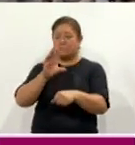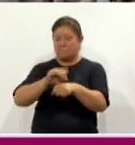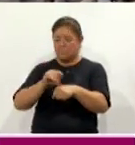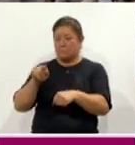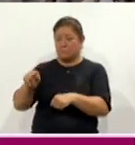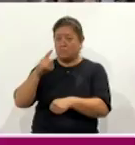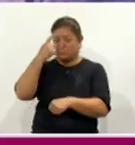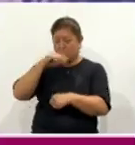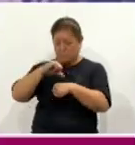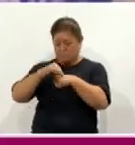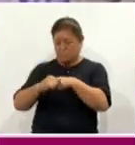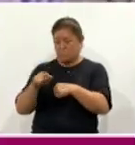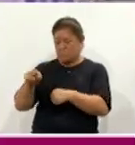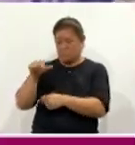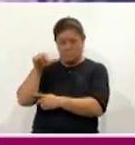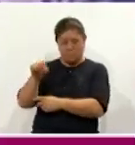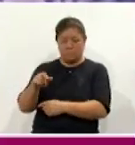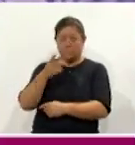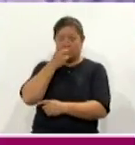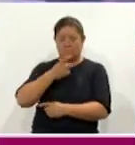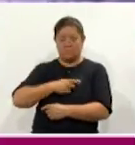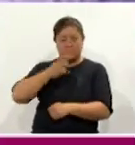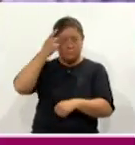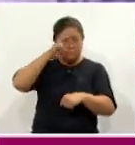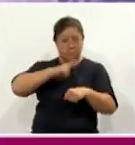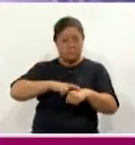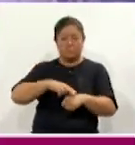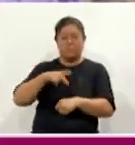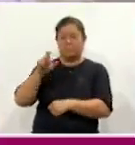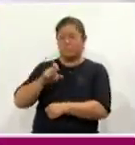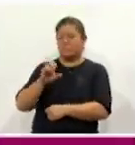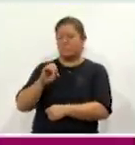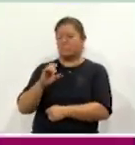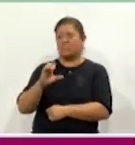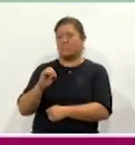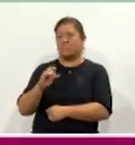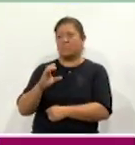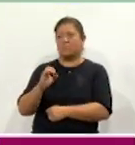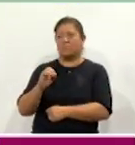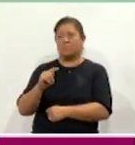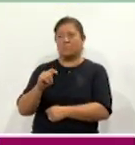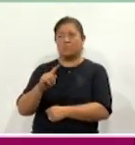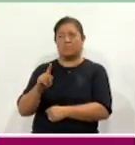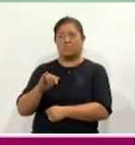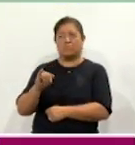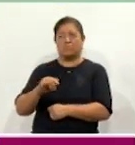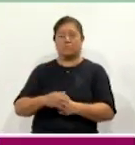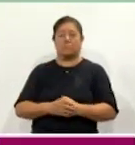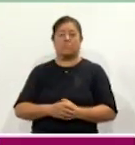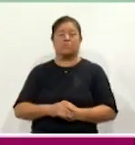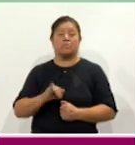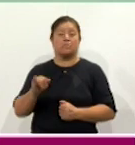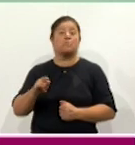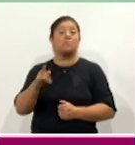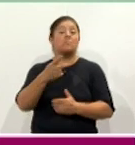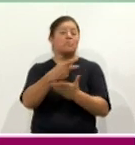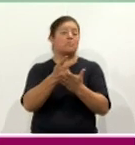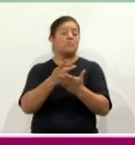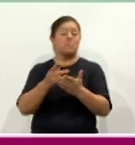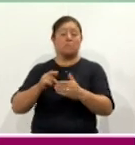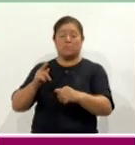este tipo de operaciones, informó su director, Miguel Ángel Xolocotzi Juárez. Comentarles que el programa de trasplantes